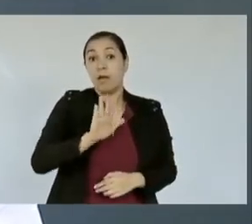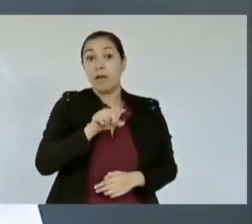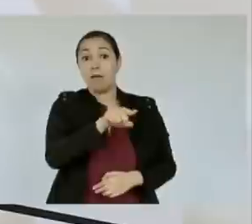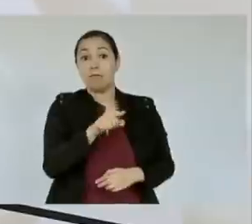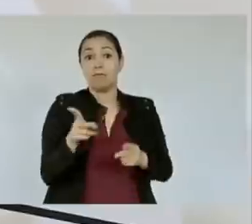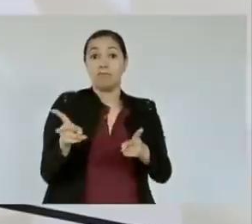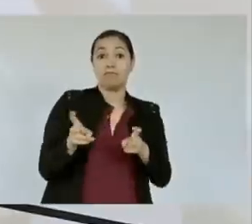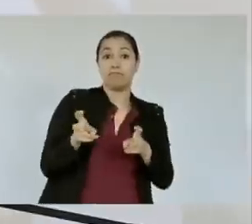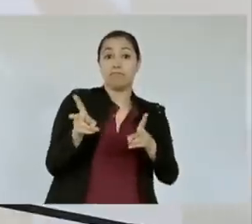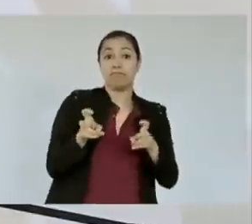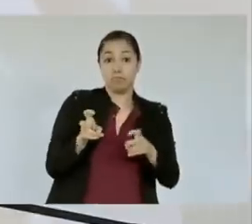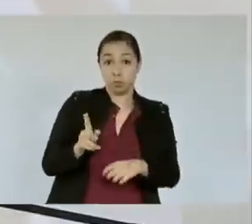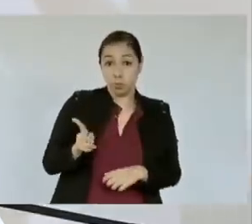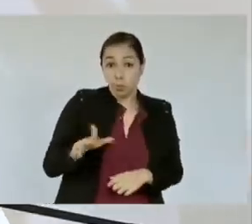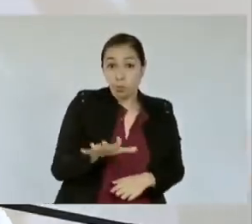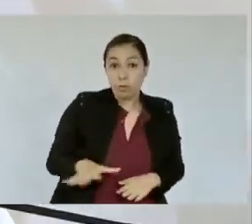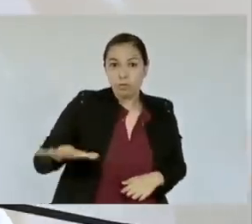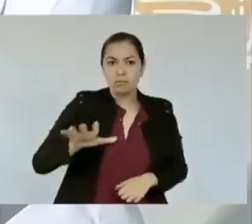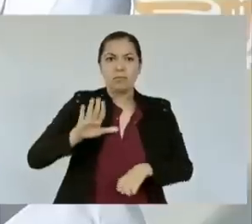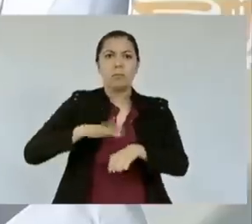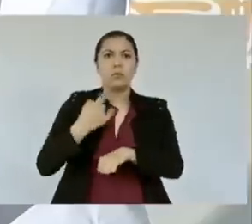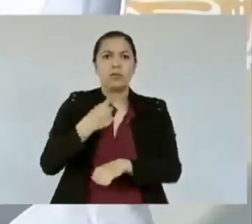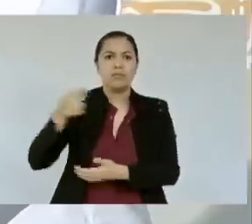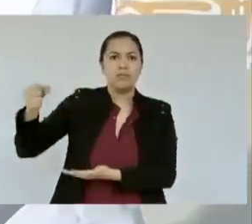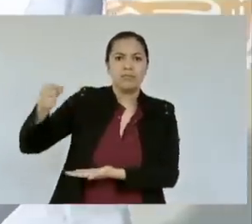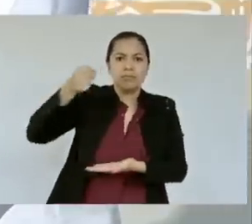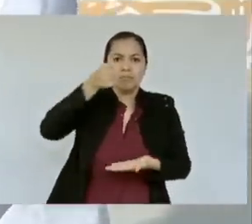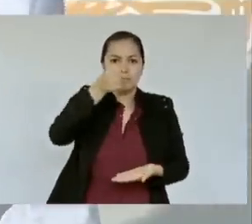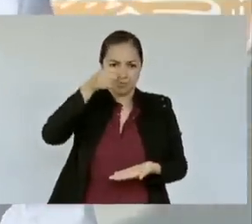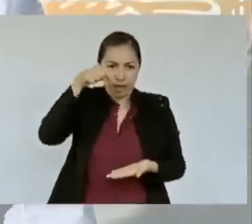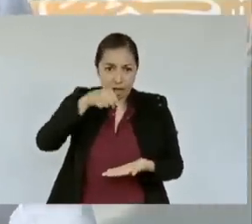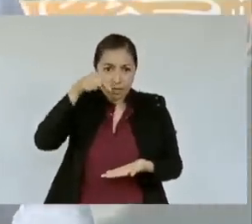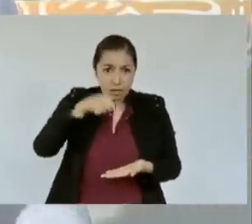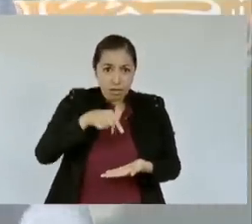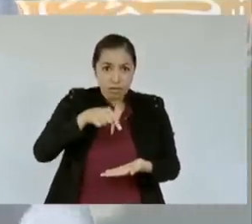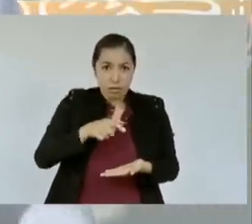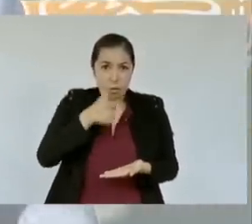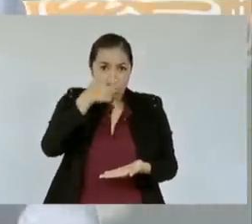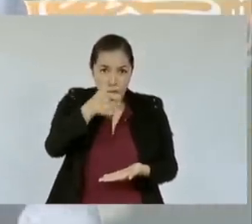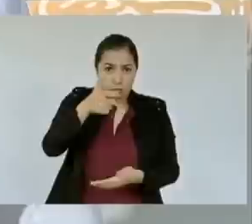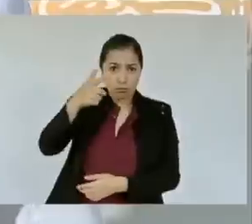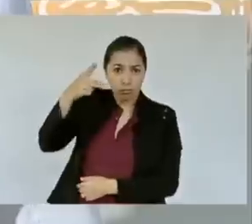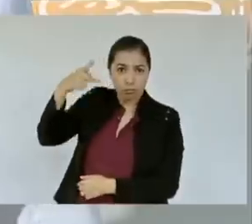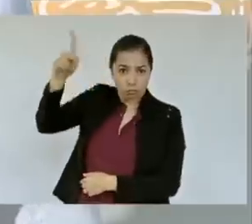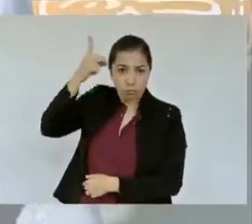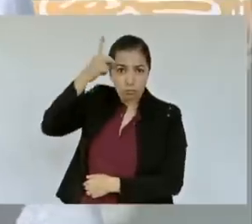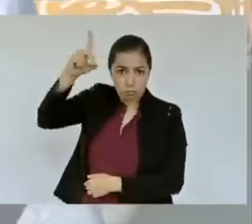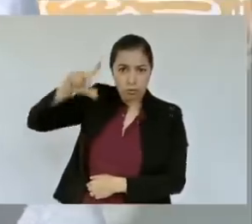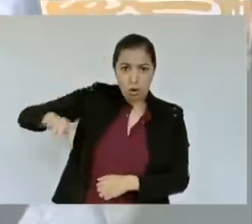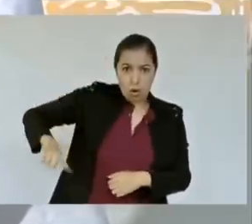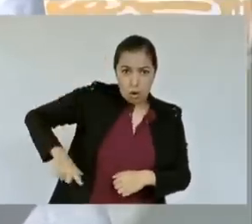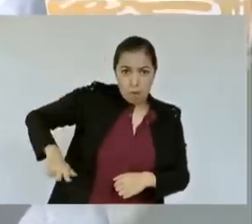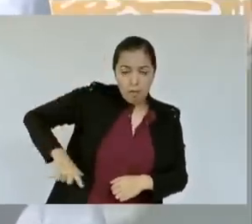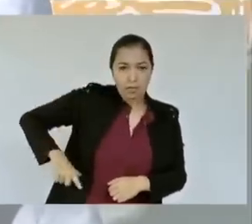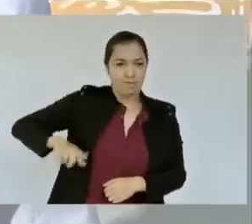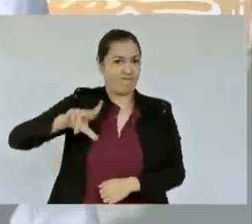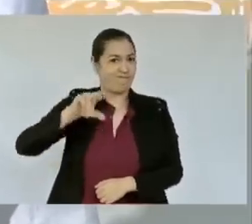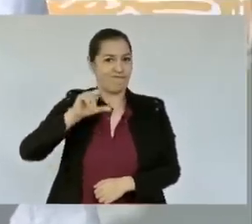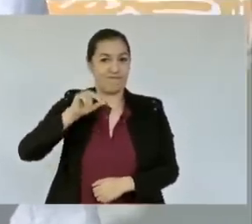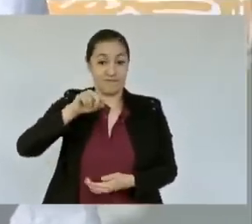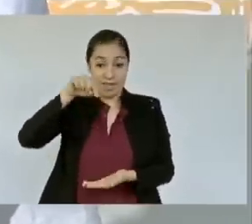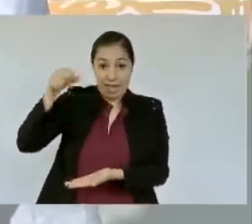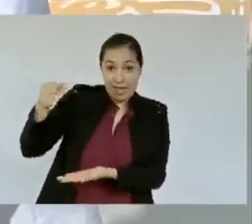porque el presupuesto no es dinero del gobierno el presupuesto es dinero del pueblo